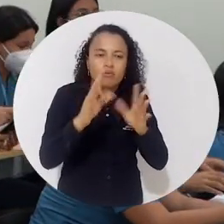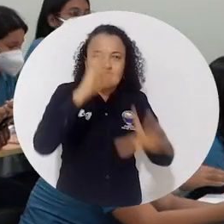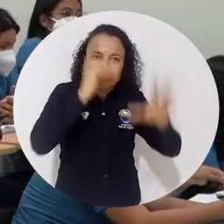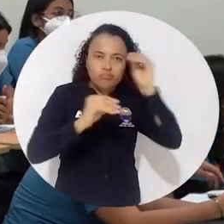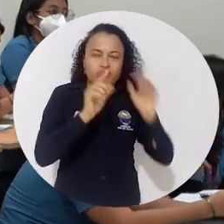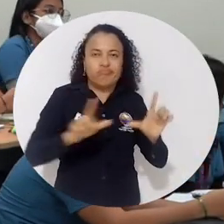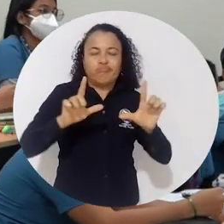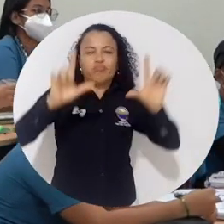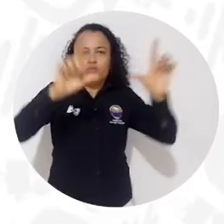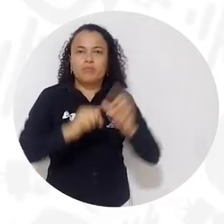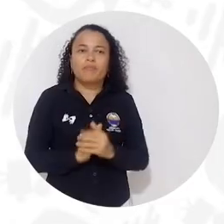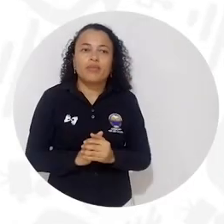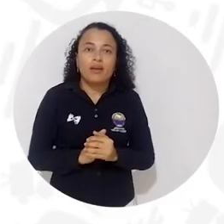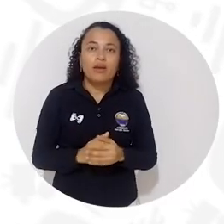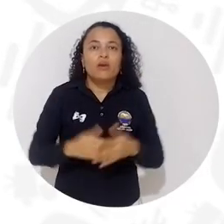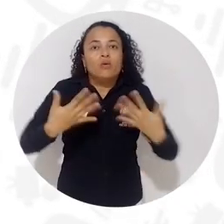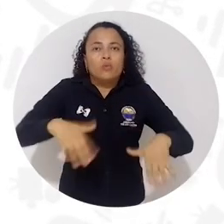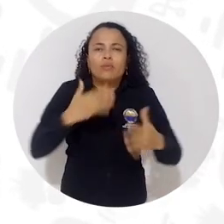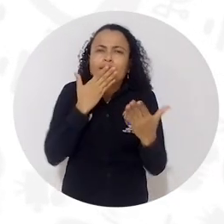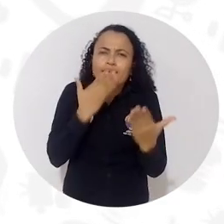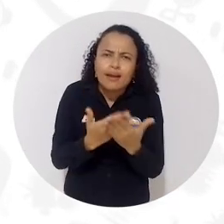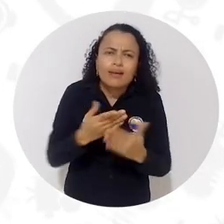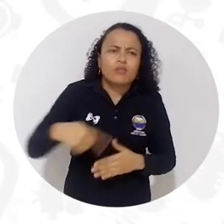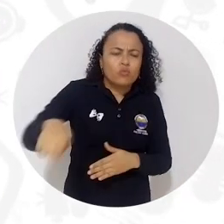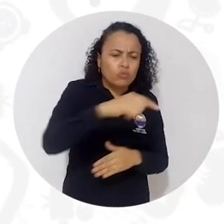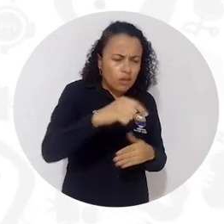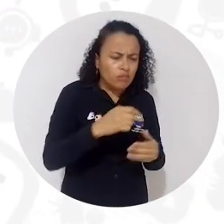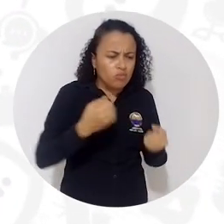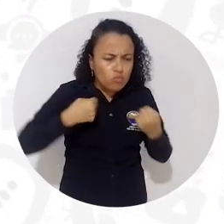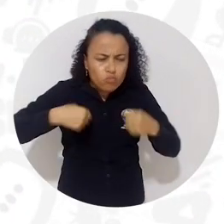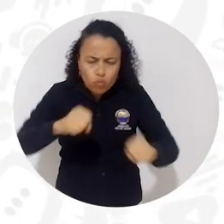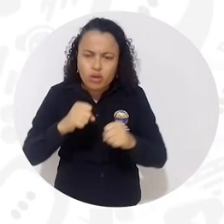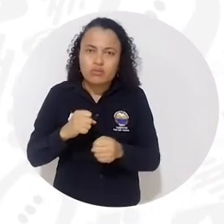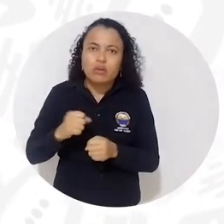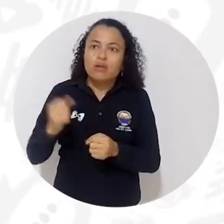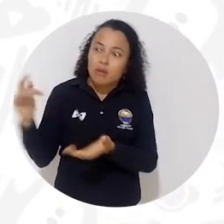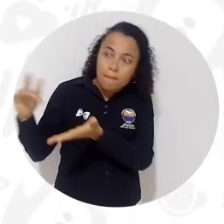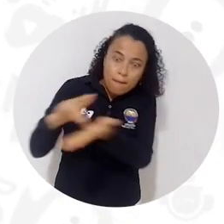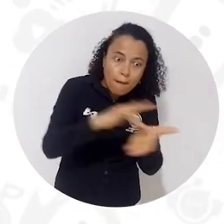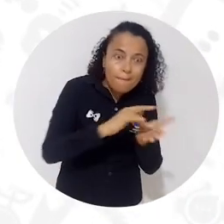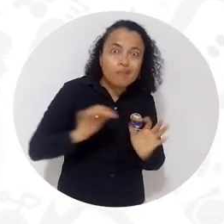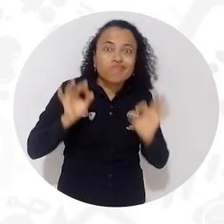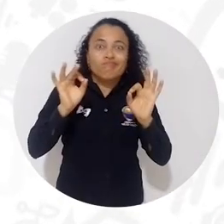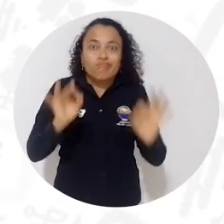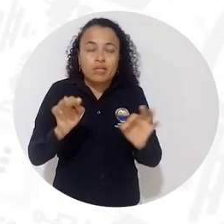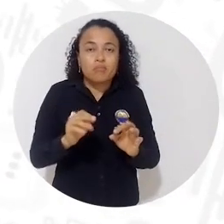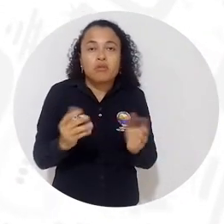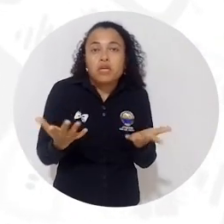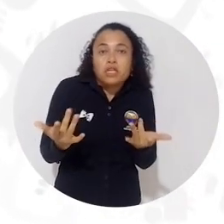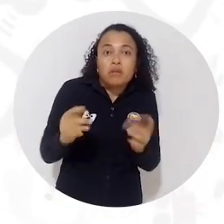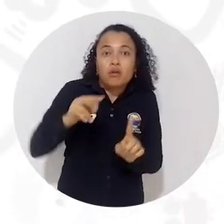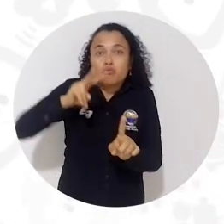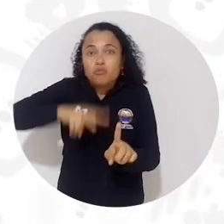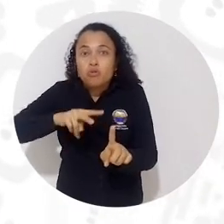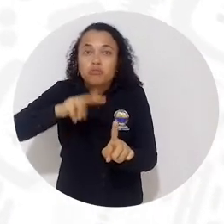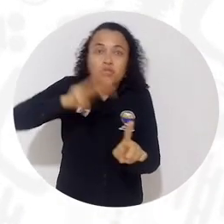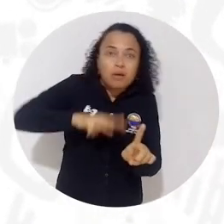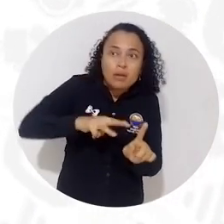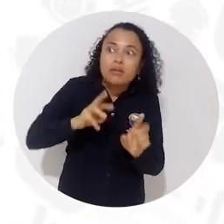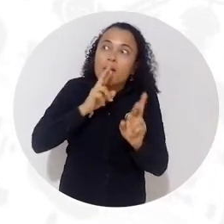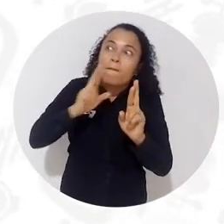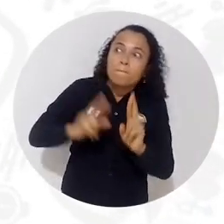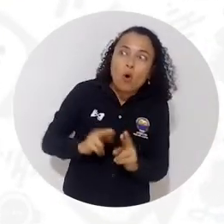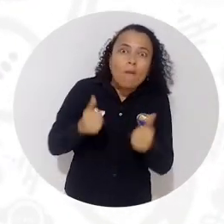través de la educación superior. Muchas gracias a todos los que hicieron posible esta exitosa visita y esperamos en dos, tres meses